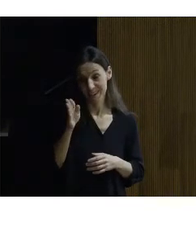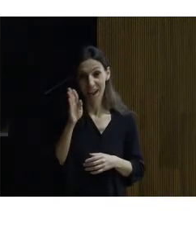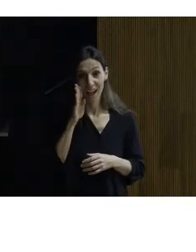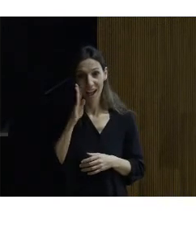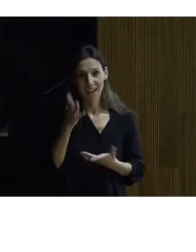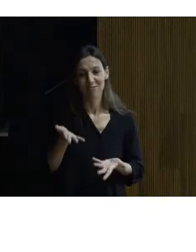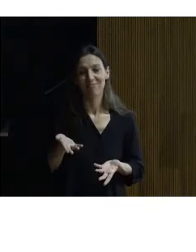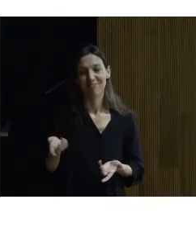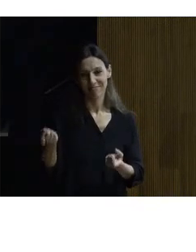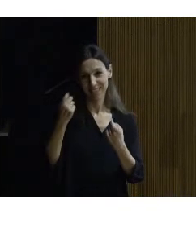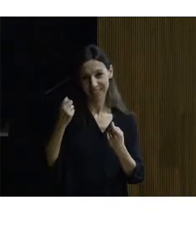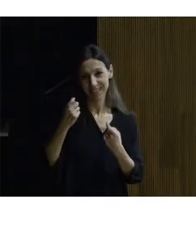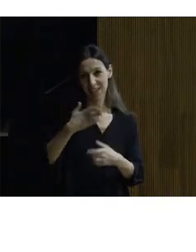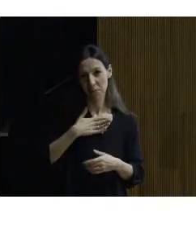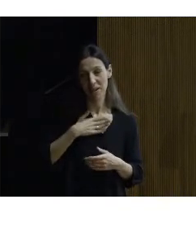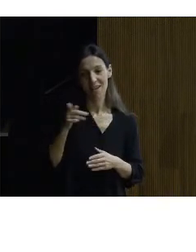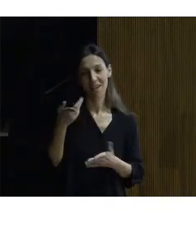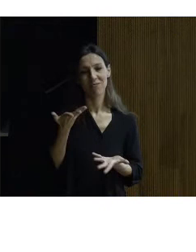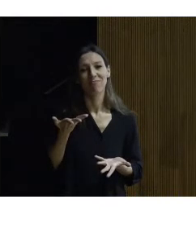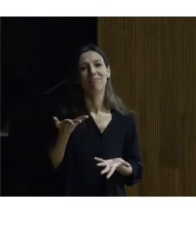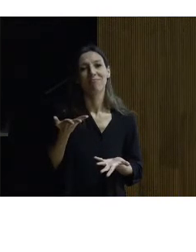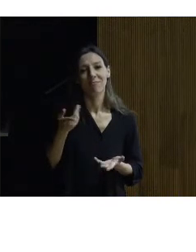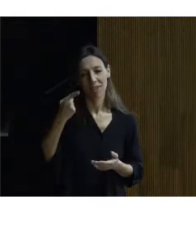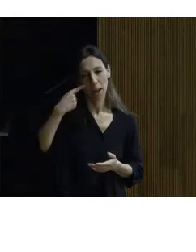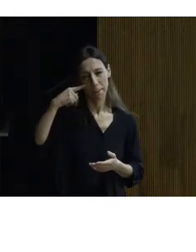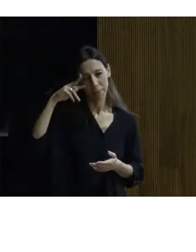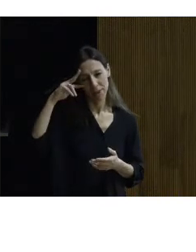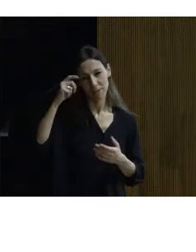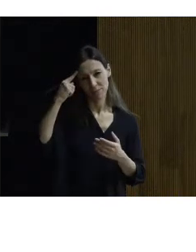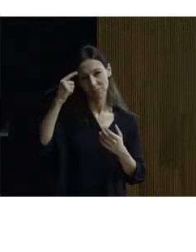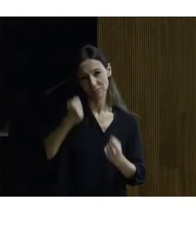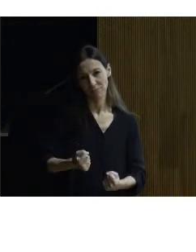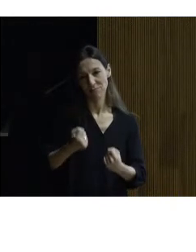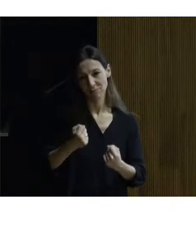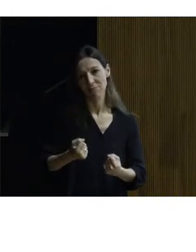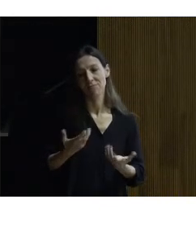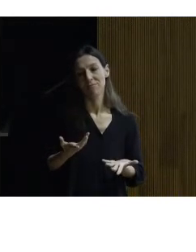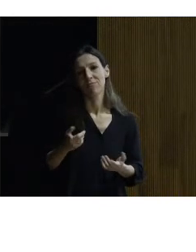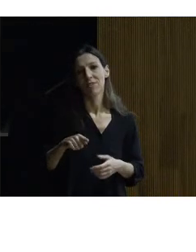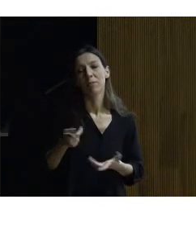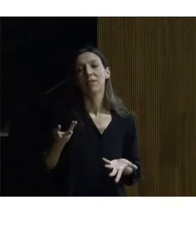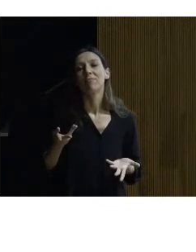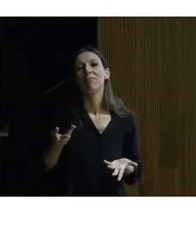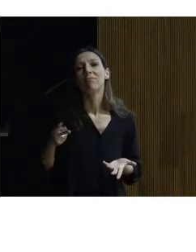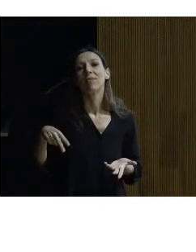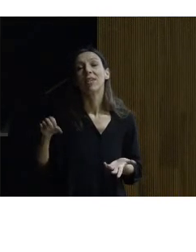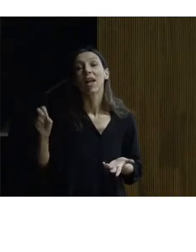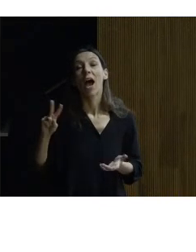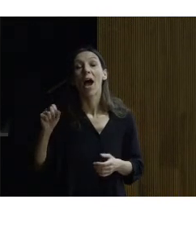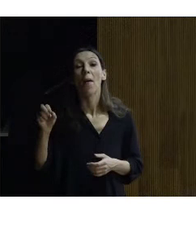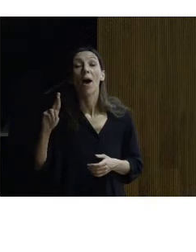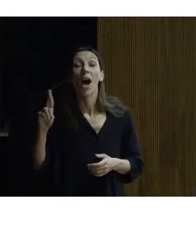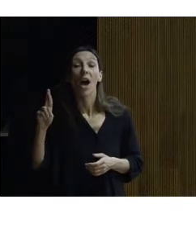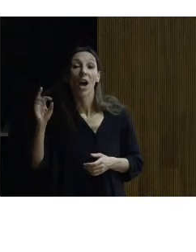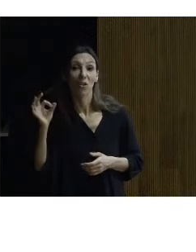pienso que tiene un criterio más claro y estar en medio de Juan Navarro Valdeber que fue un magnífico profesor mío